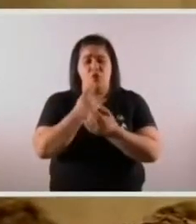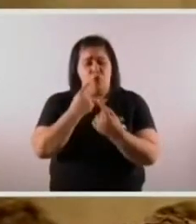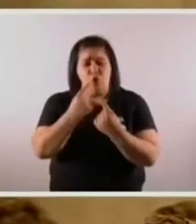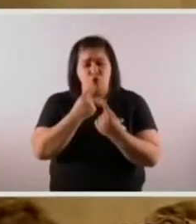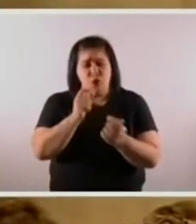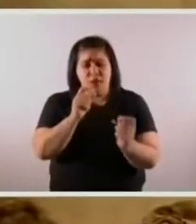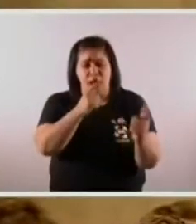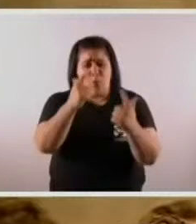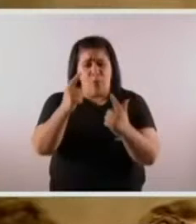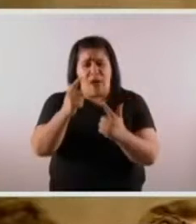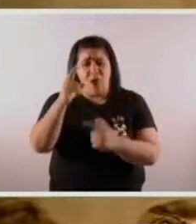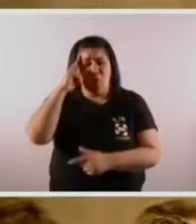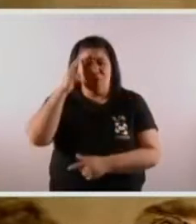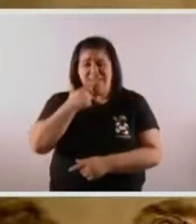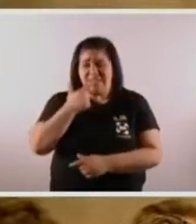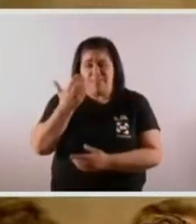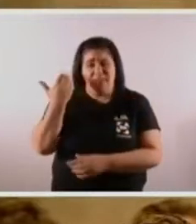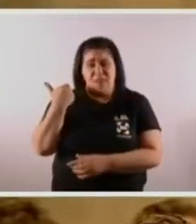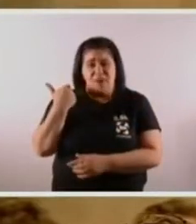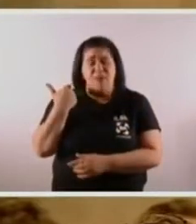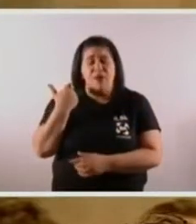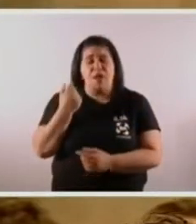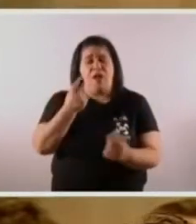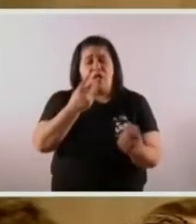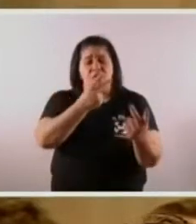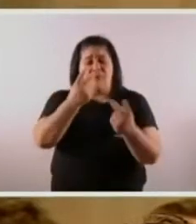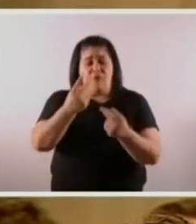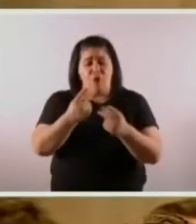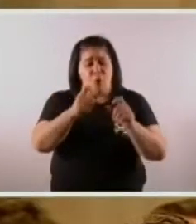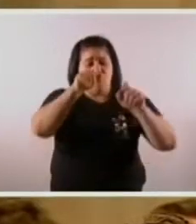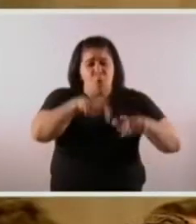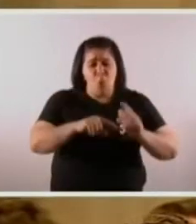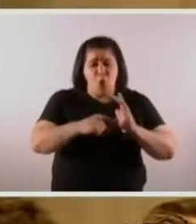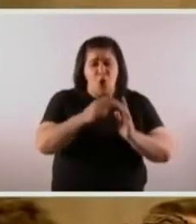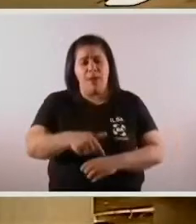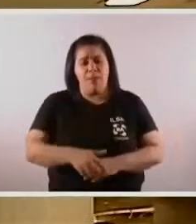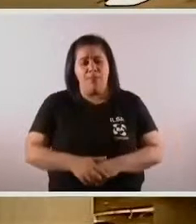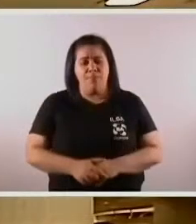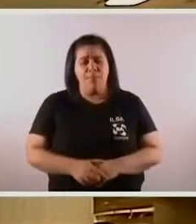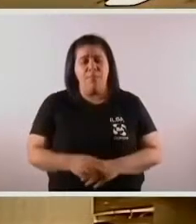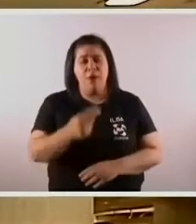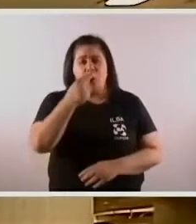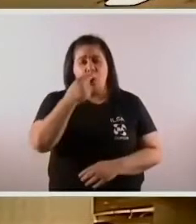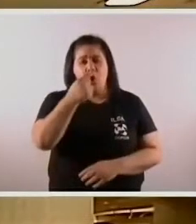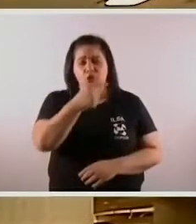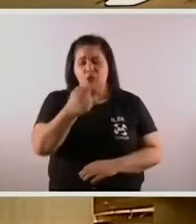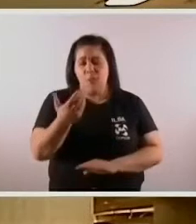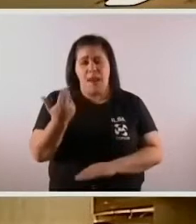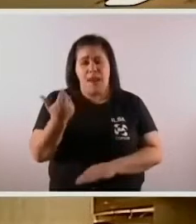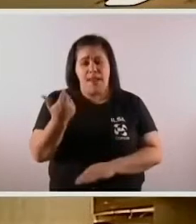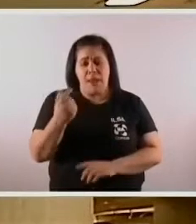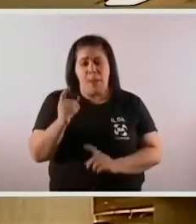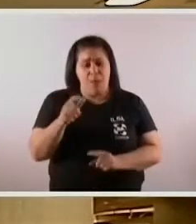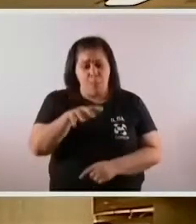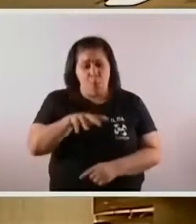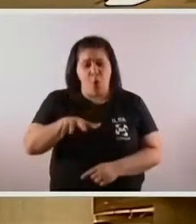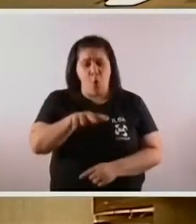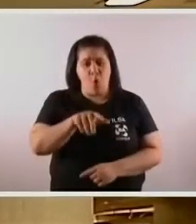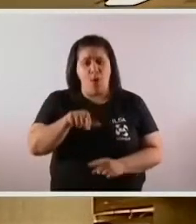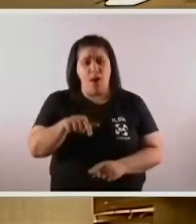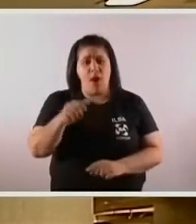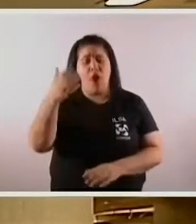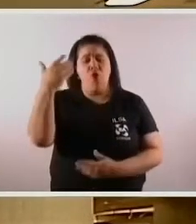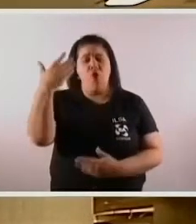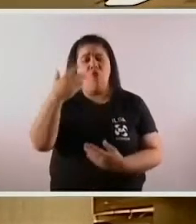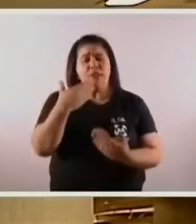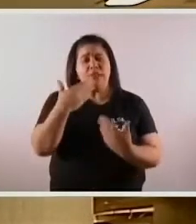se le quita a la ciudad autónoma de Buenos Aires con la ley que se trató en el día de ayer en la Cámara de Diputados se le sacarían 12